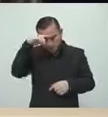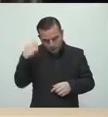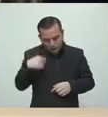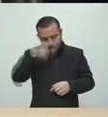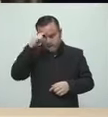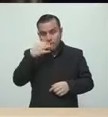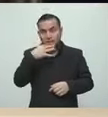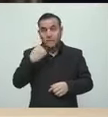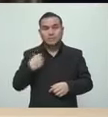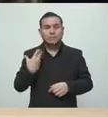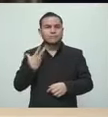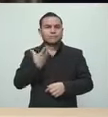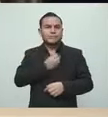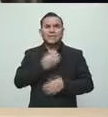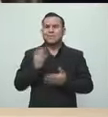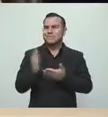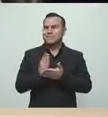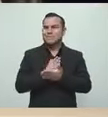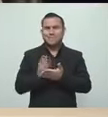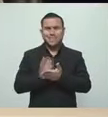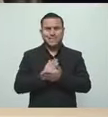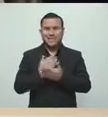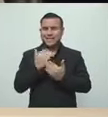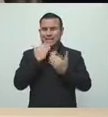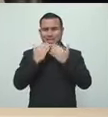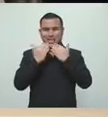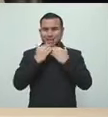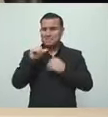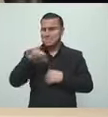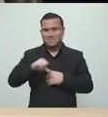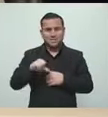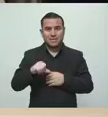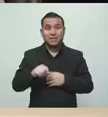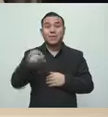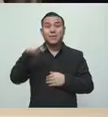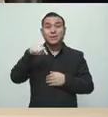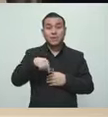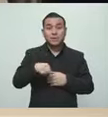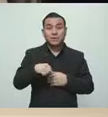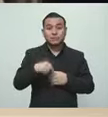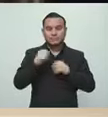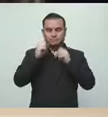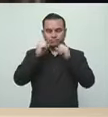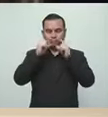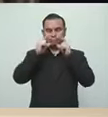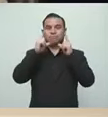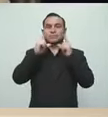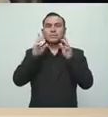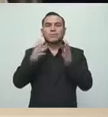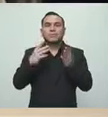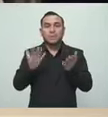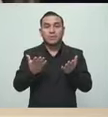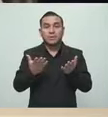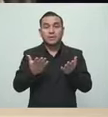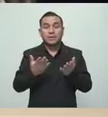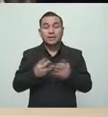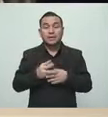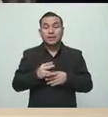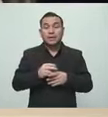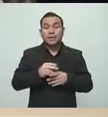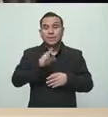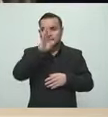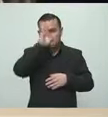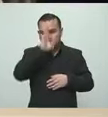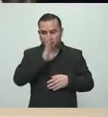Nosotros en ningún momento hemos pretendido en eso. El día de ahora nos sorprendió de que al mediodía ellos